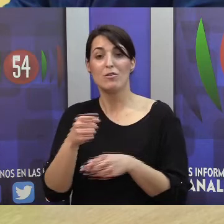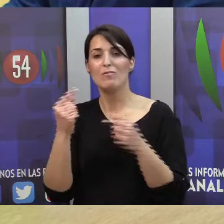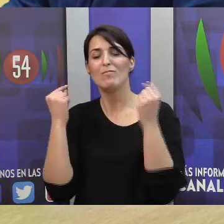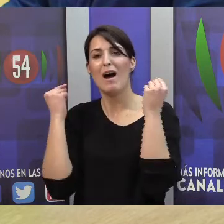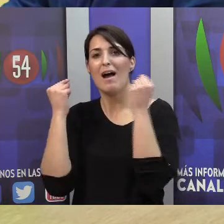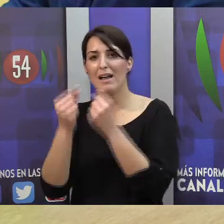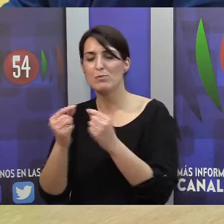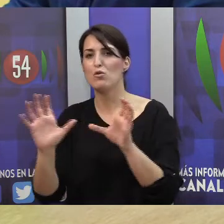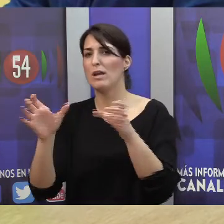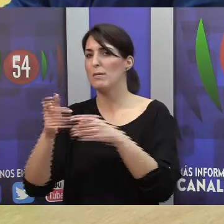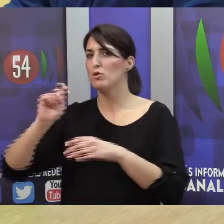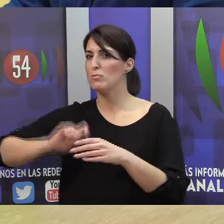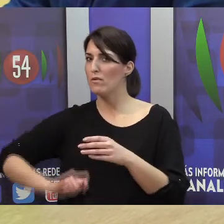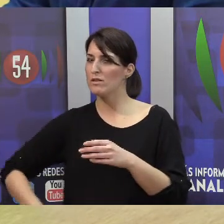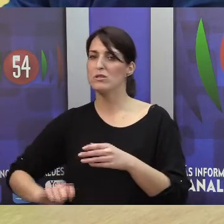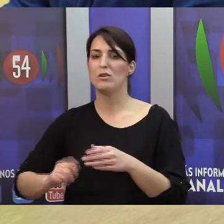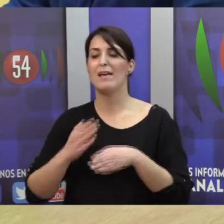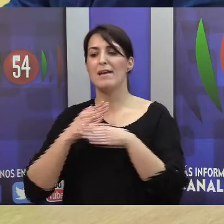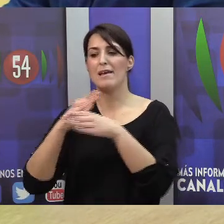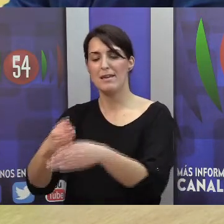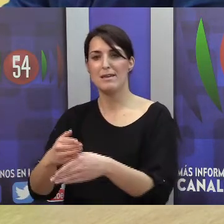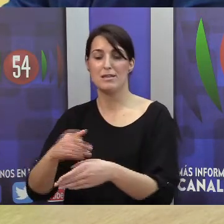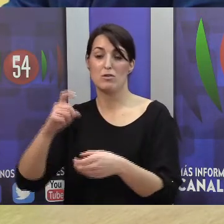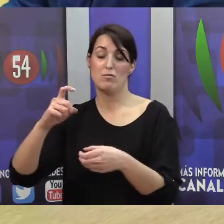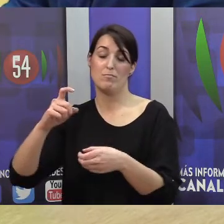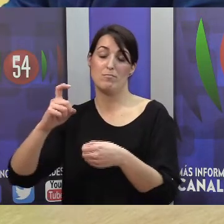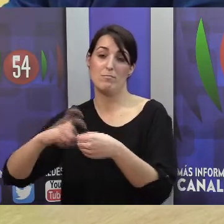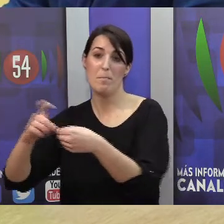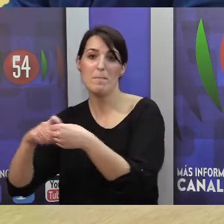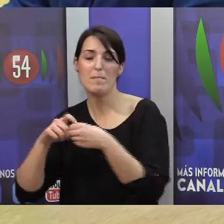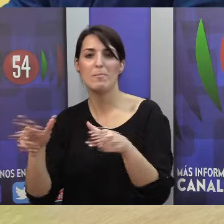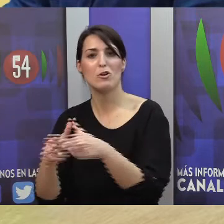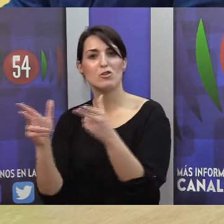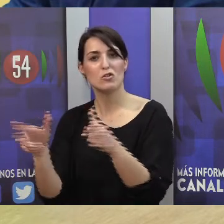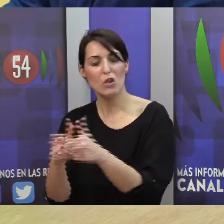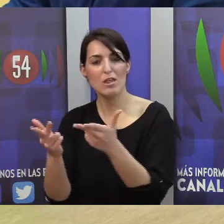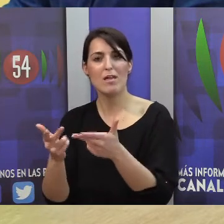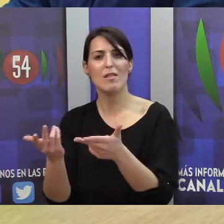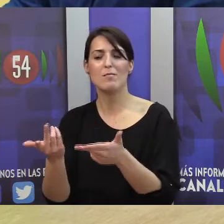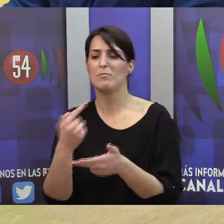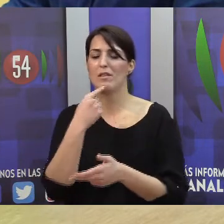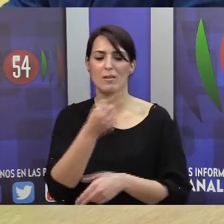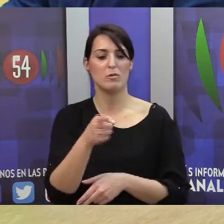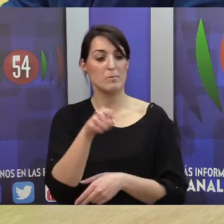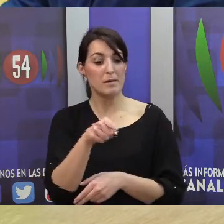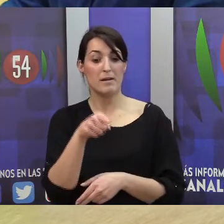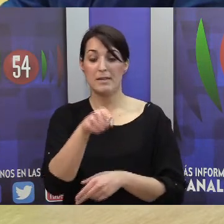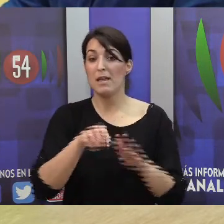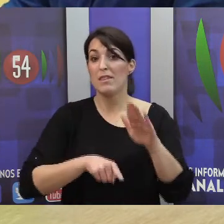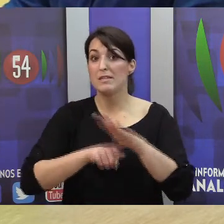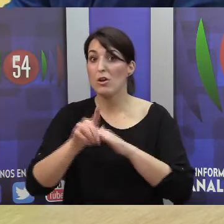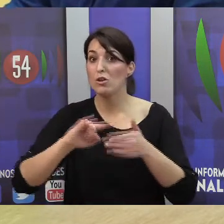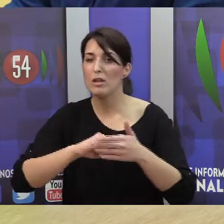profesionales y el resto de miembros de la sociedad relacionados con las personas sordas que indican, pues mira, con este desarrollo